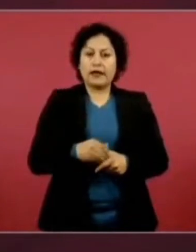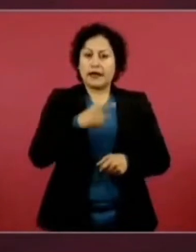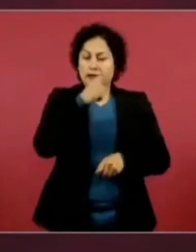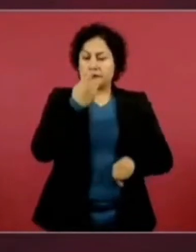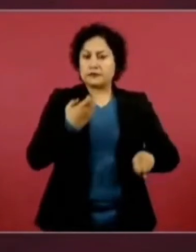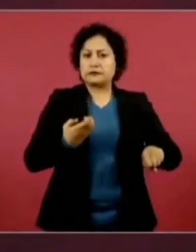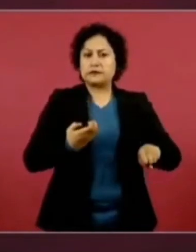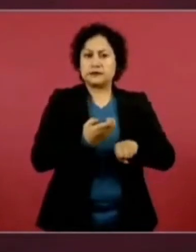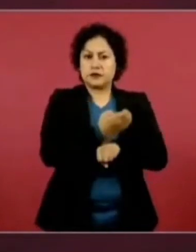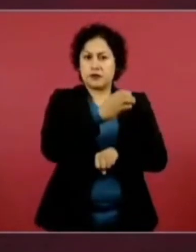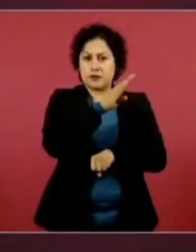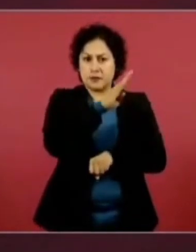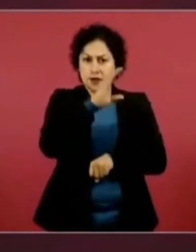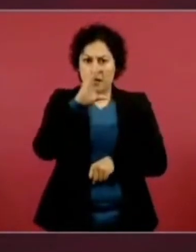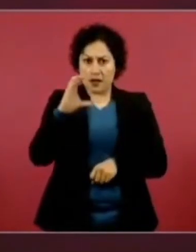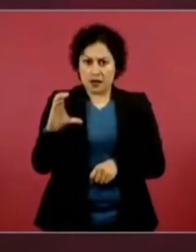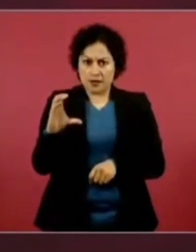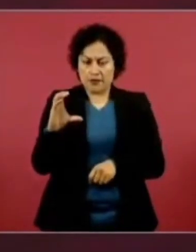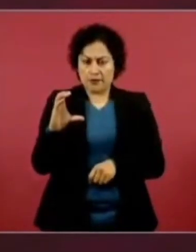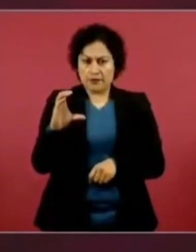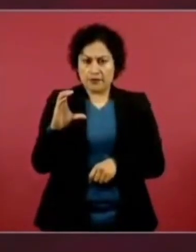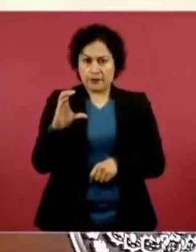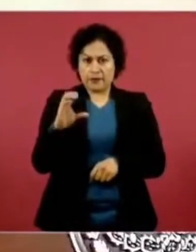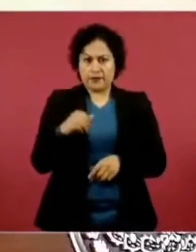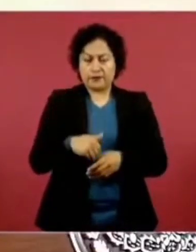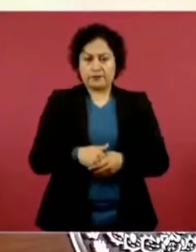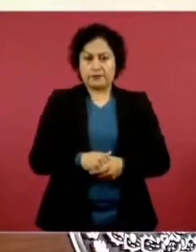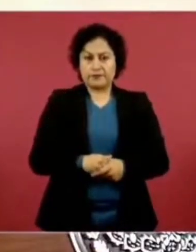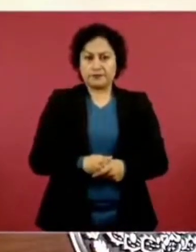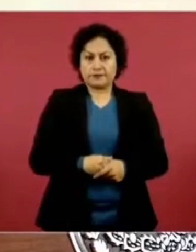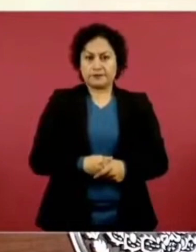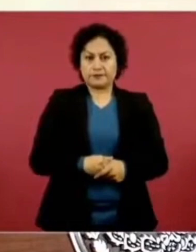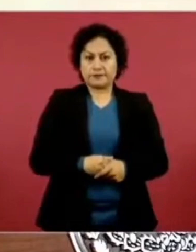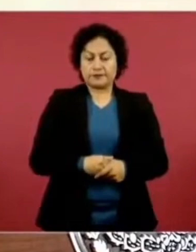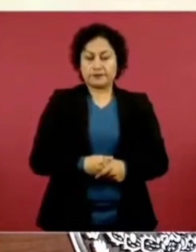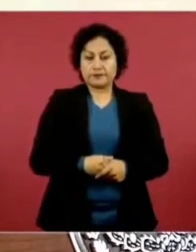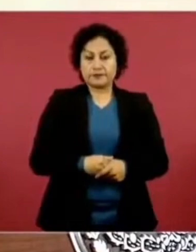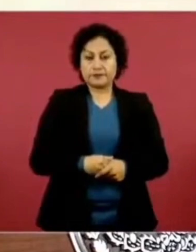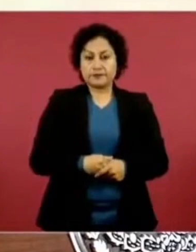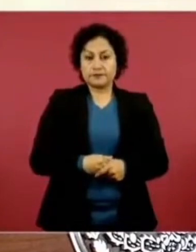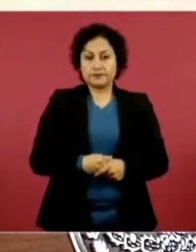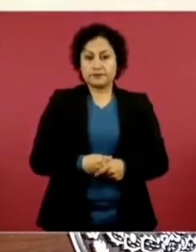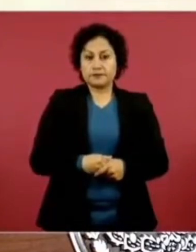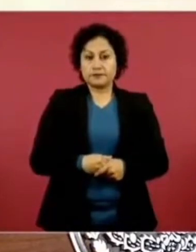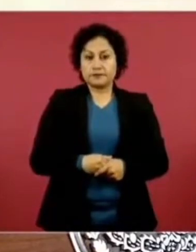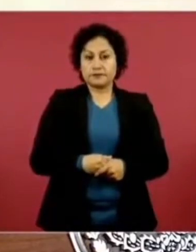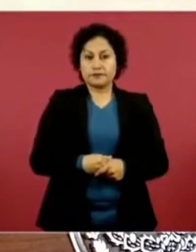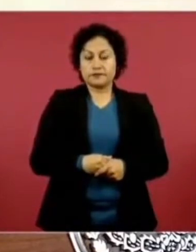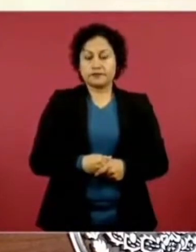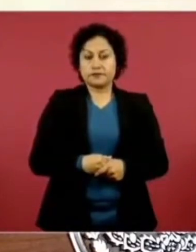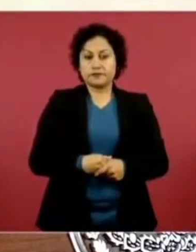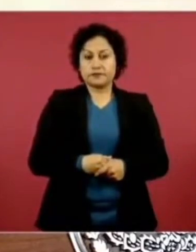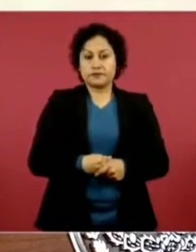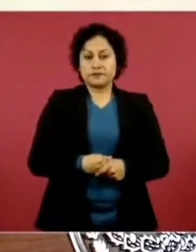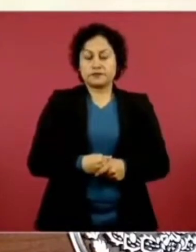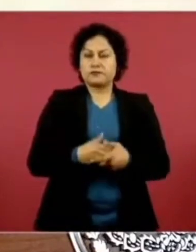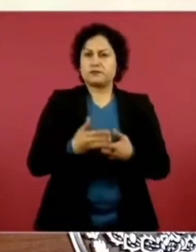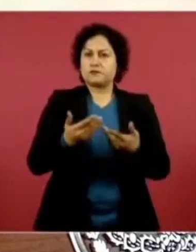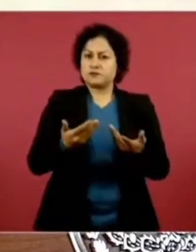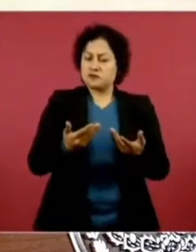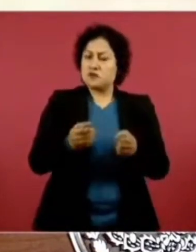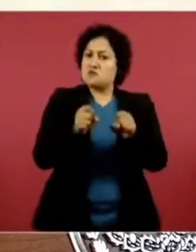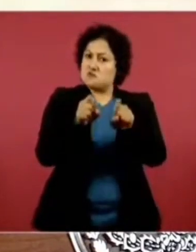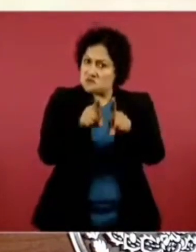que incluso fue el director del